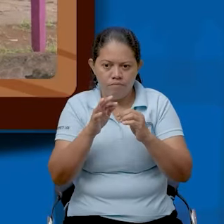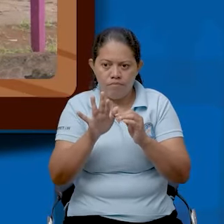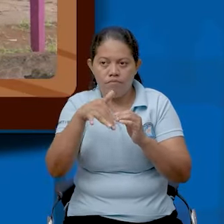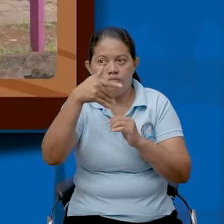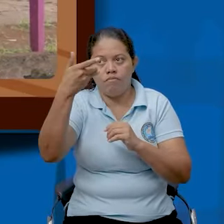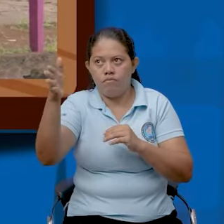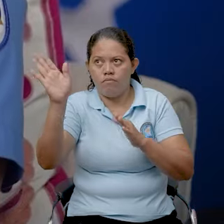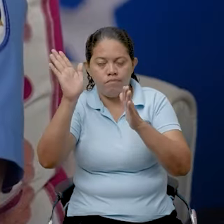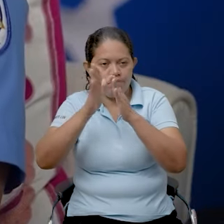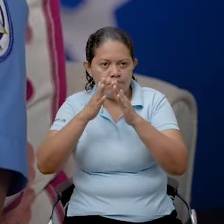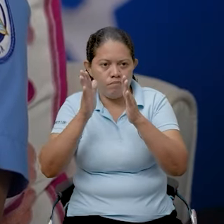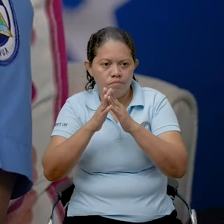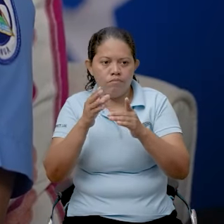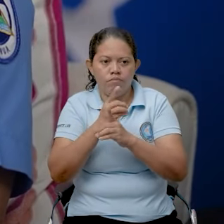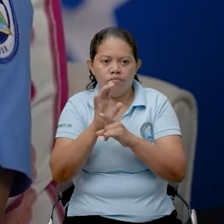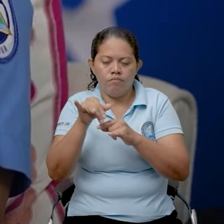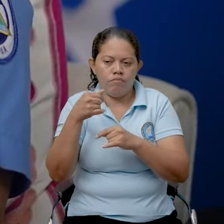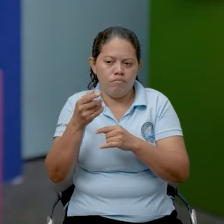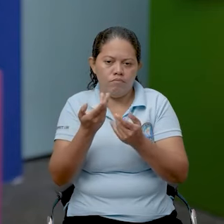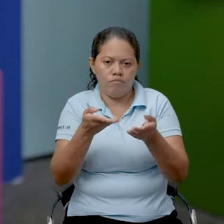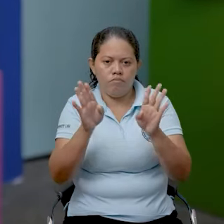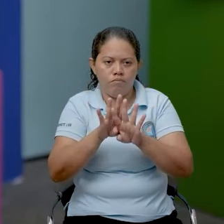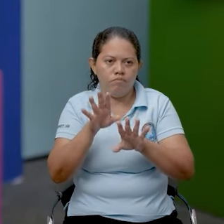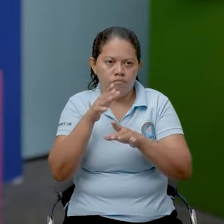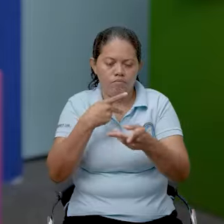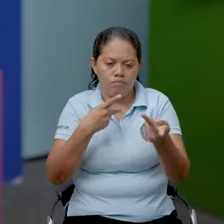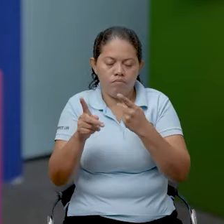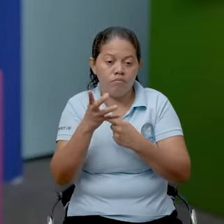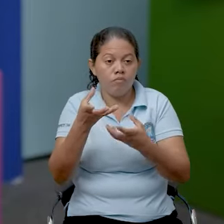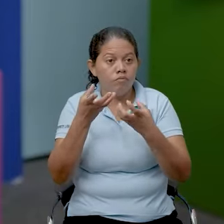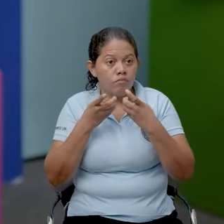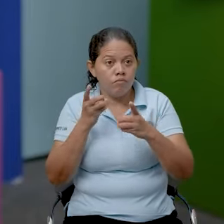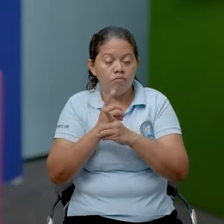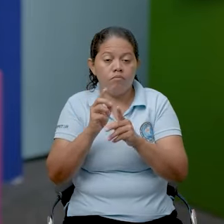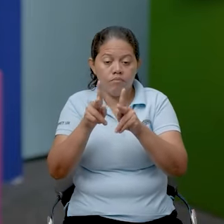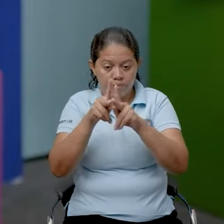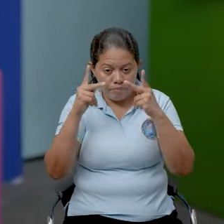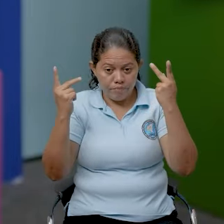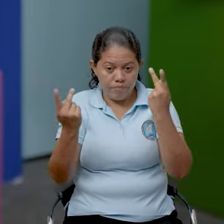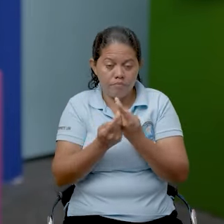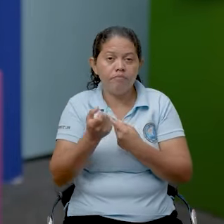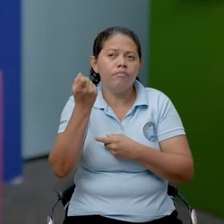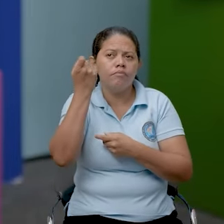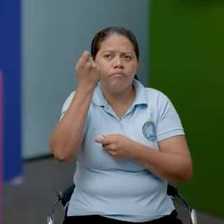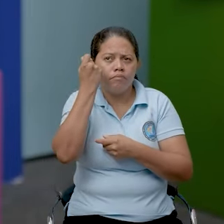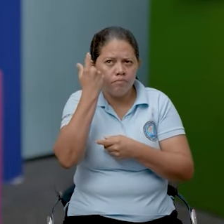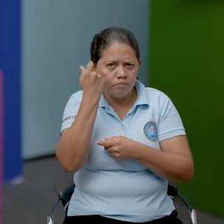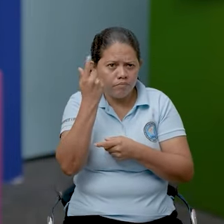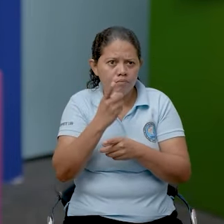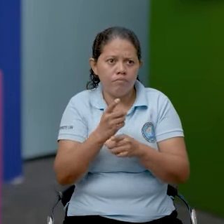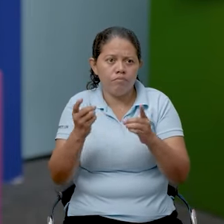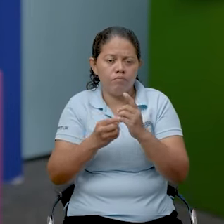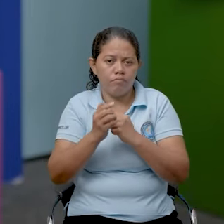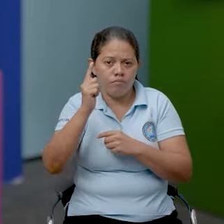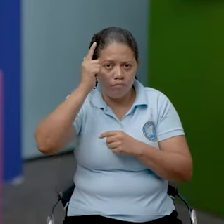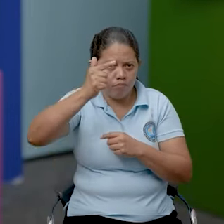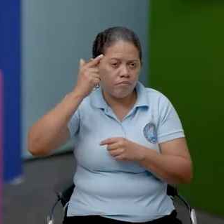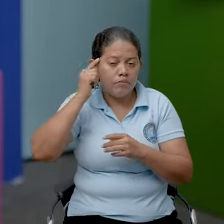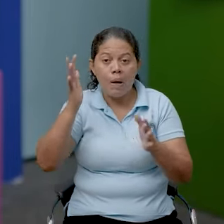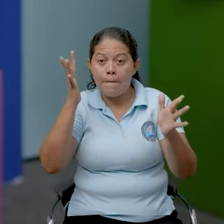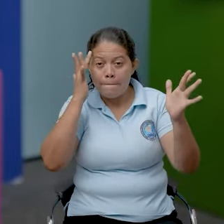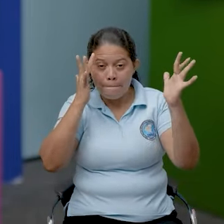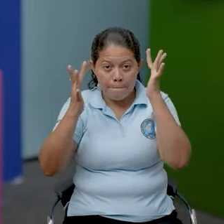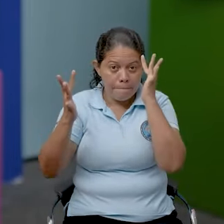establecimientos donde ellos van a estar, en los tramos. Queremos que nuestro pueblo entienda que nuestro buen gobierno está